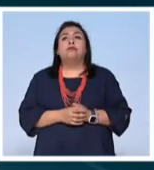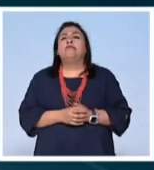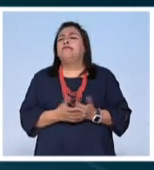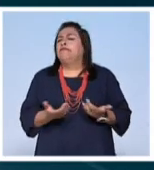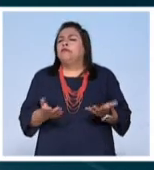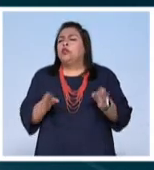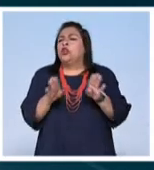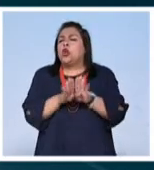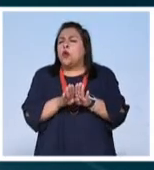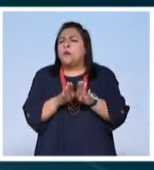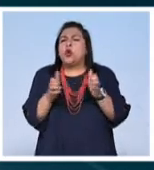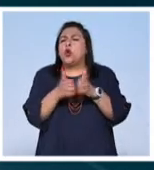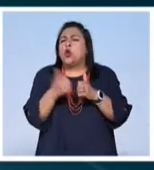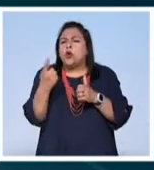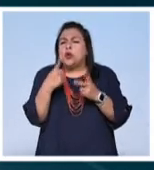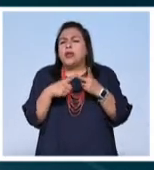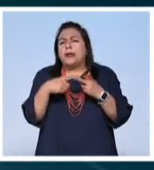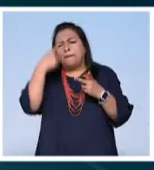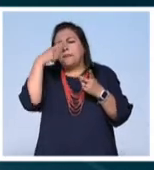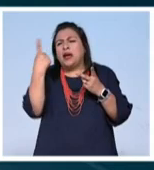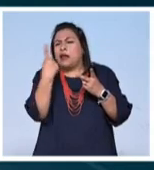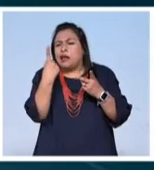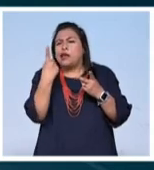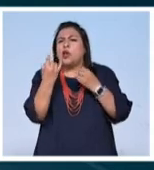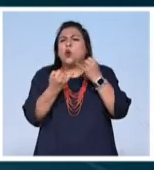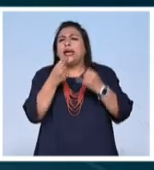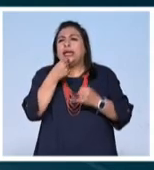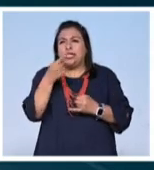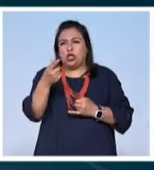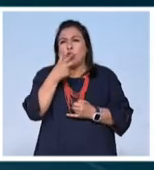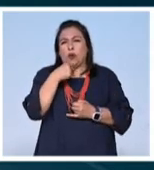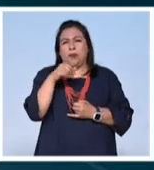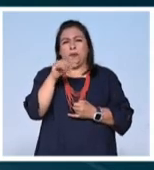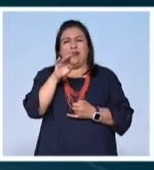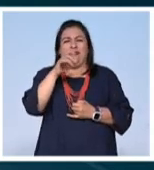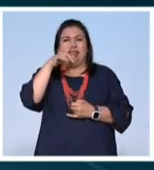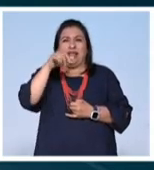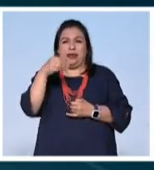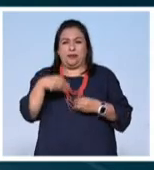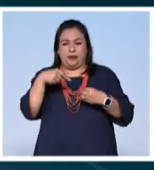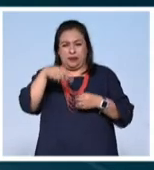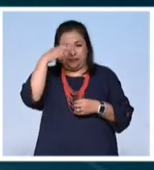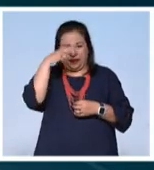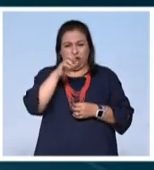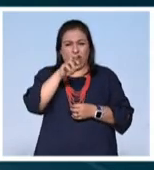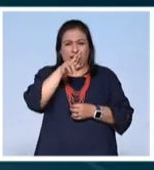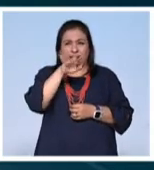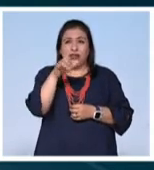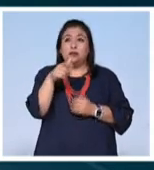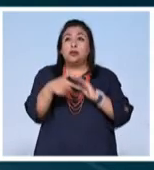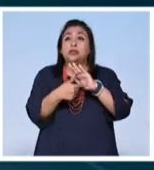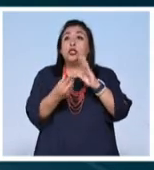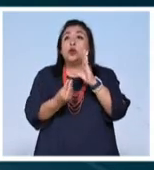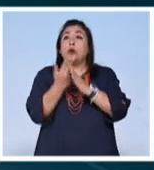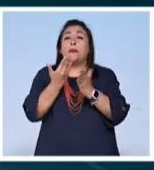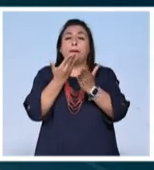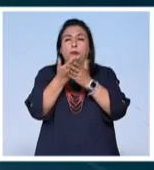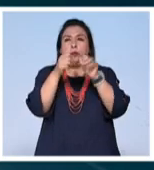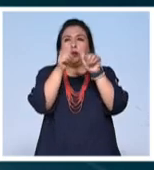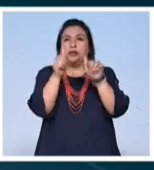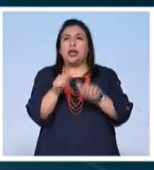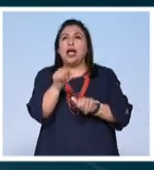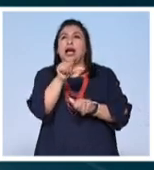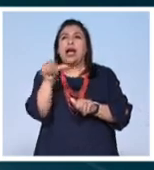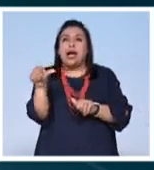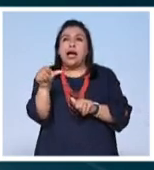¿Cómo, con qué y para qué juegan los niños? El artista de origen belga, residente en México, Francis Salis, presenta su nueva propuesta artística